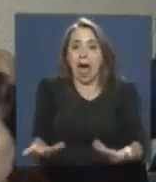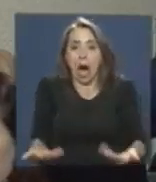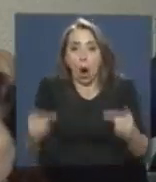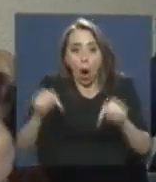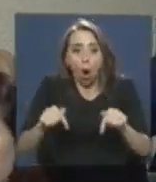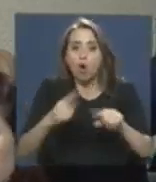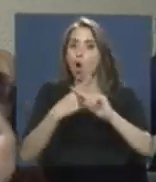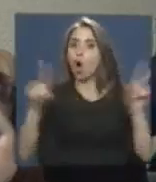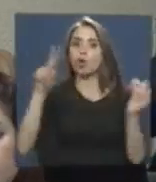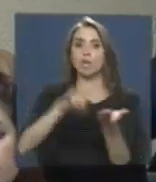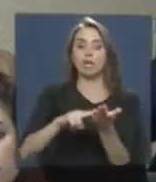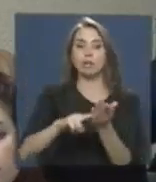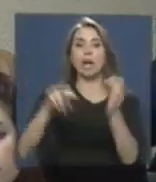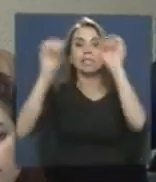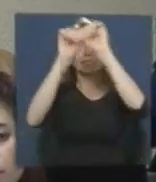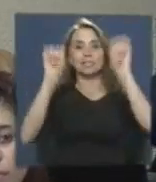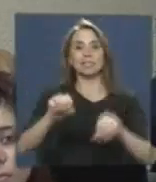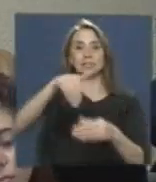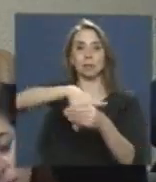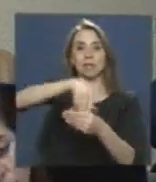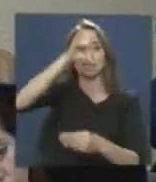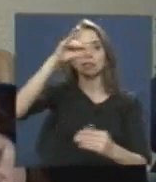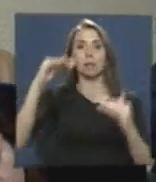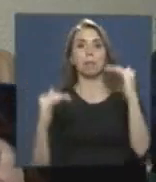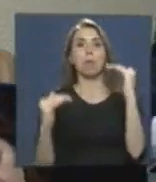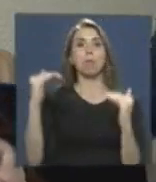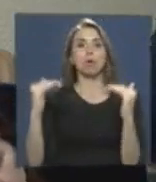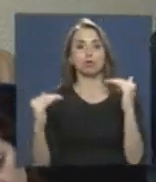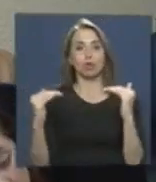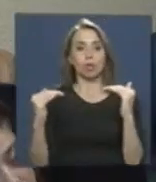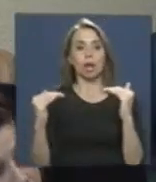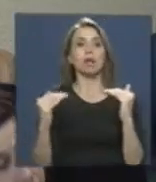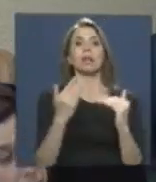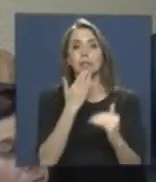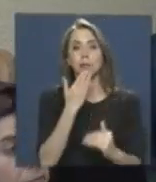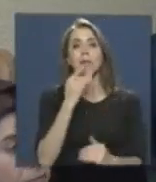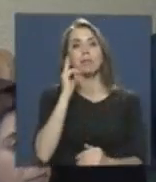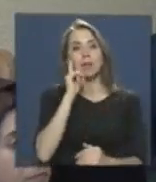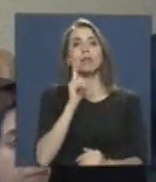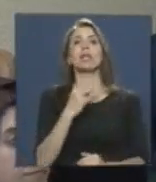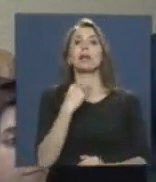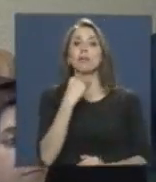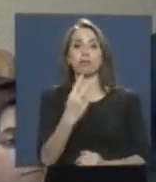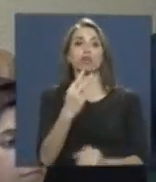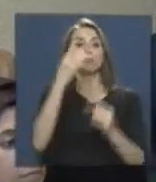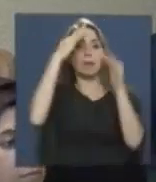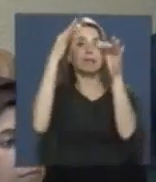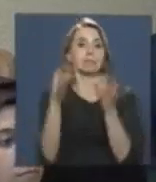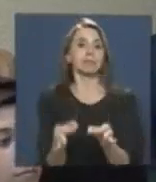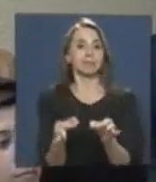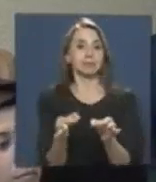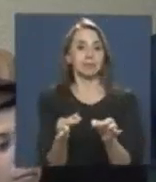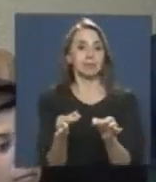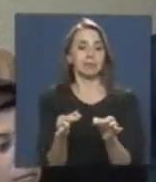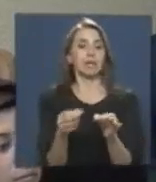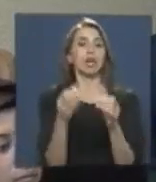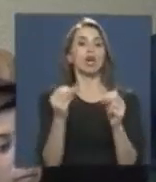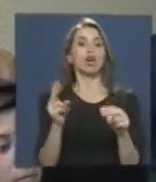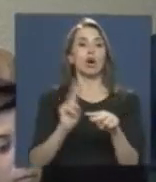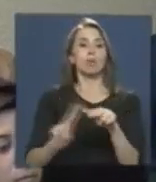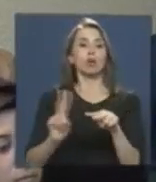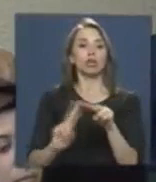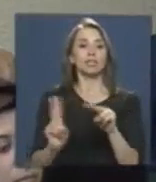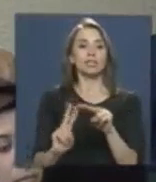con un sistema proporcional que también debe expresarse en la toma de decisiones de la estructuración